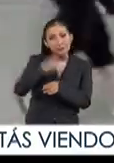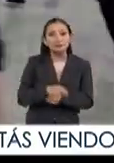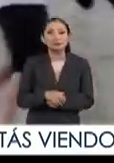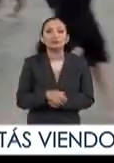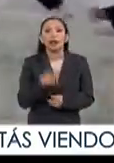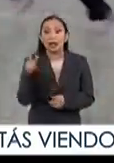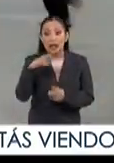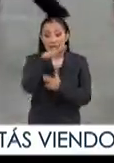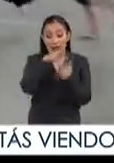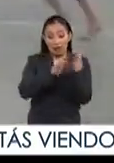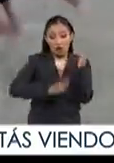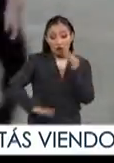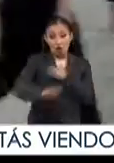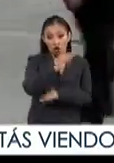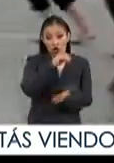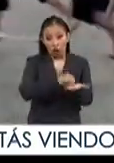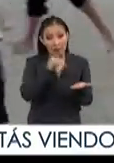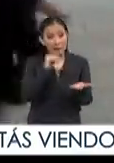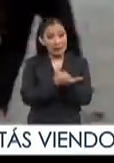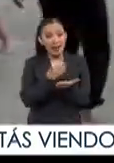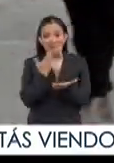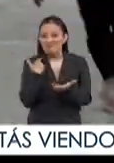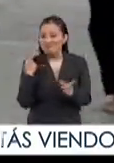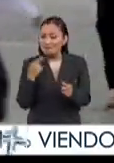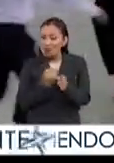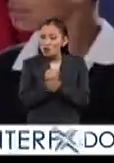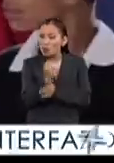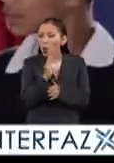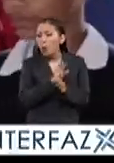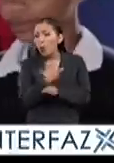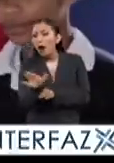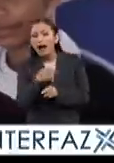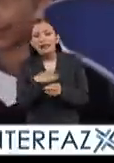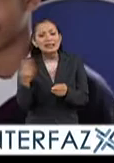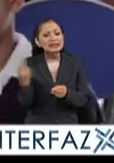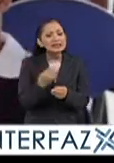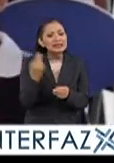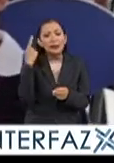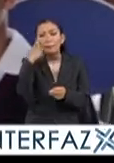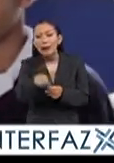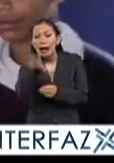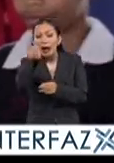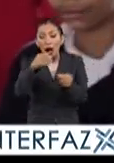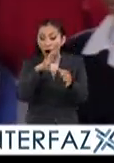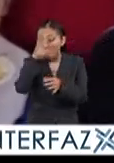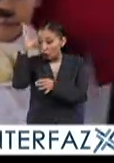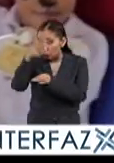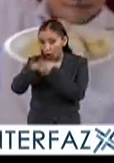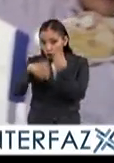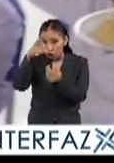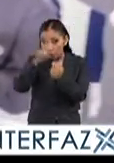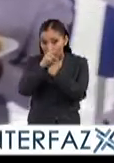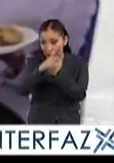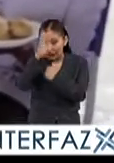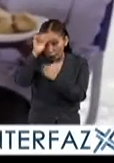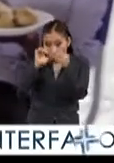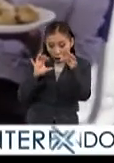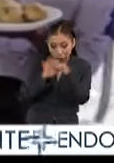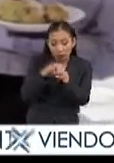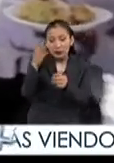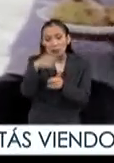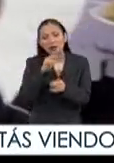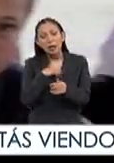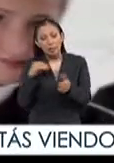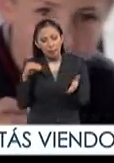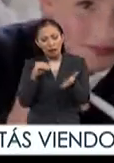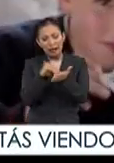Y aunque a nivel regional todavía no se han definido las medidas que se tomarán en conjunto entre los países, se buscará